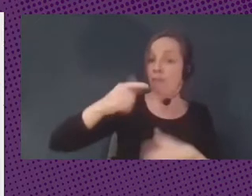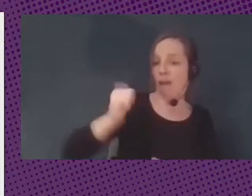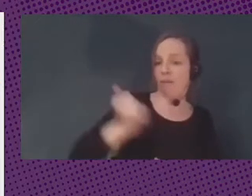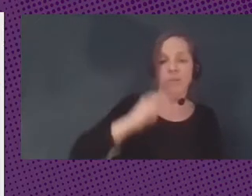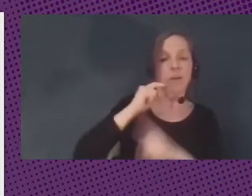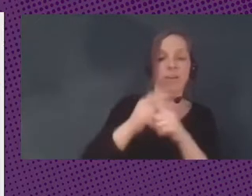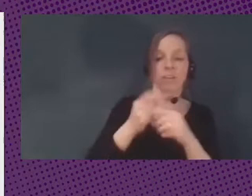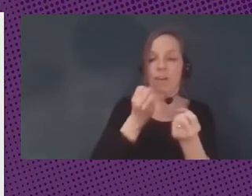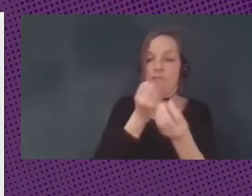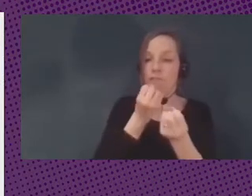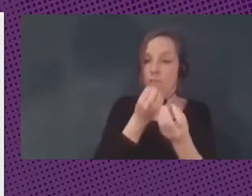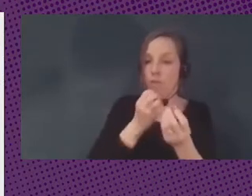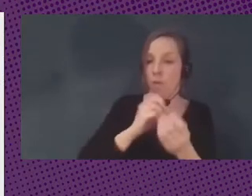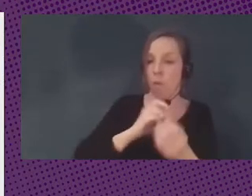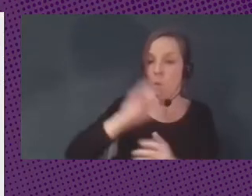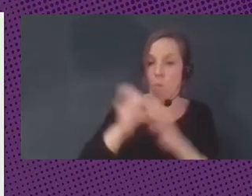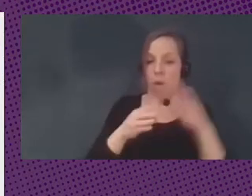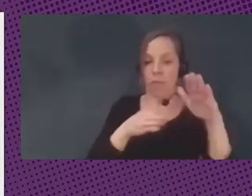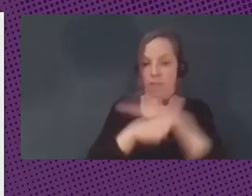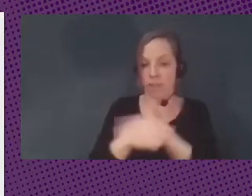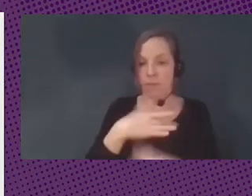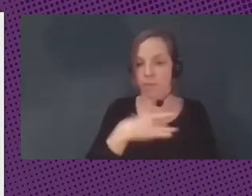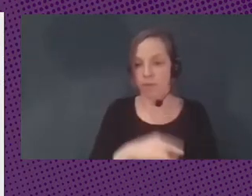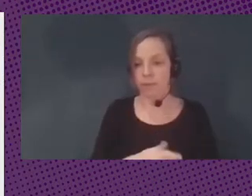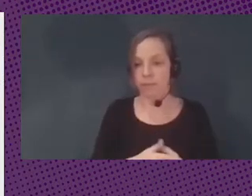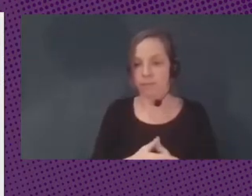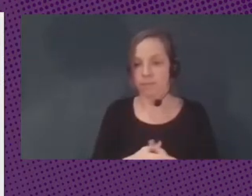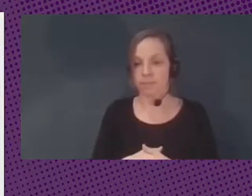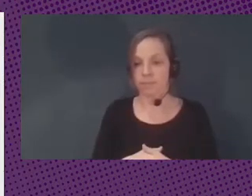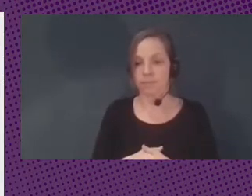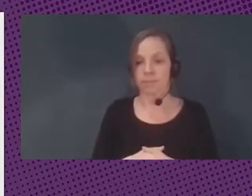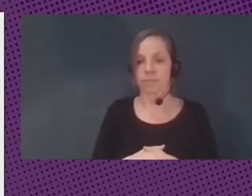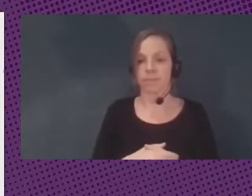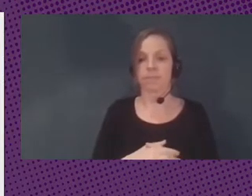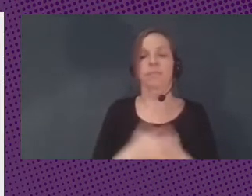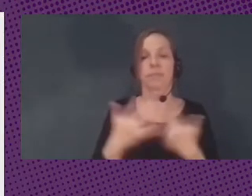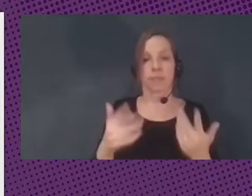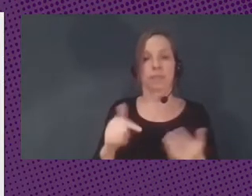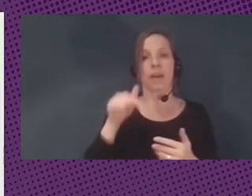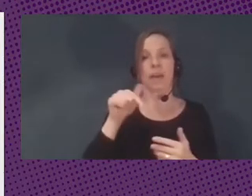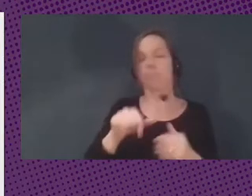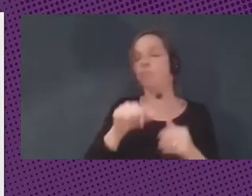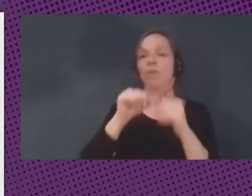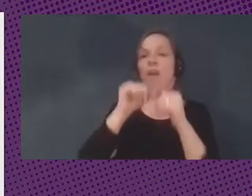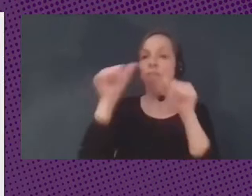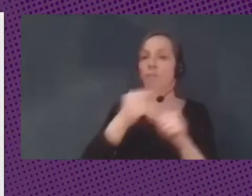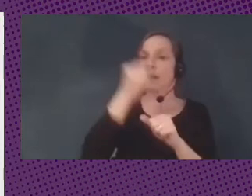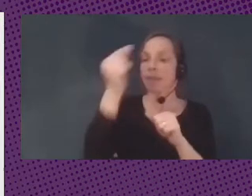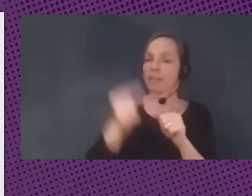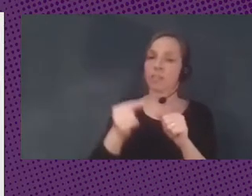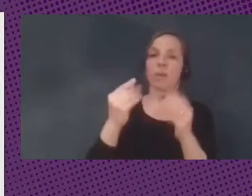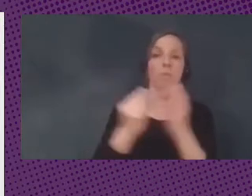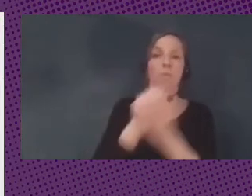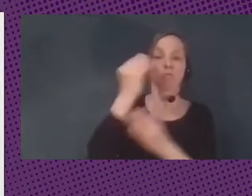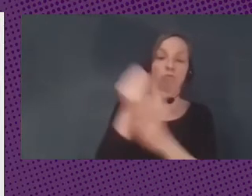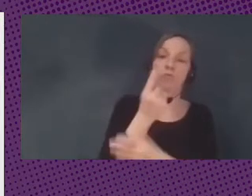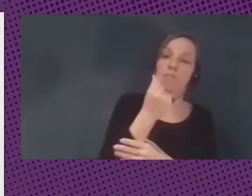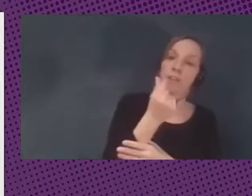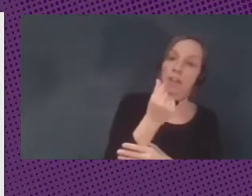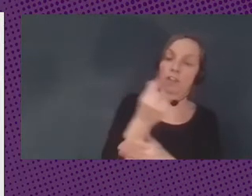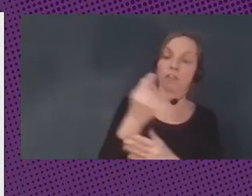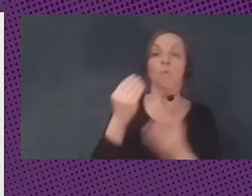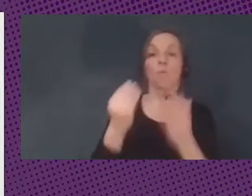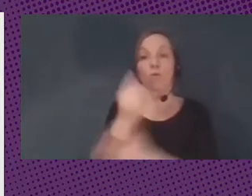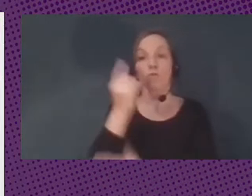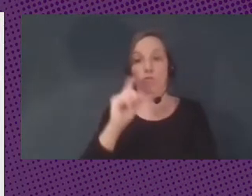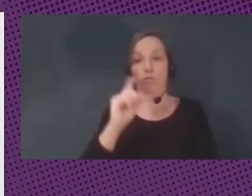sería realmente una mina de oro en términos de diseño de productos financieros y no financieros para poder seguir pues